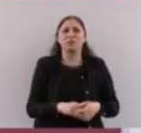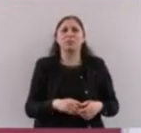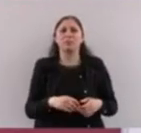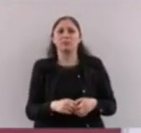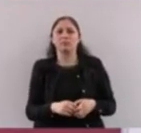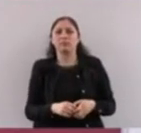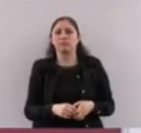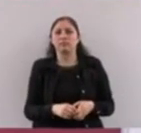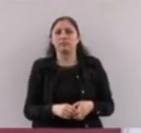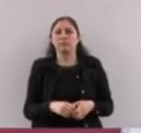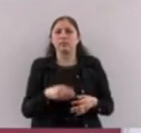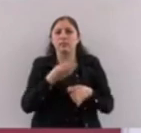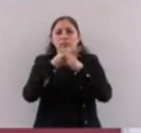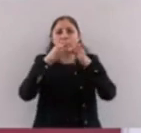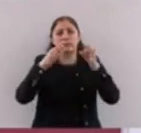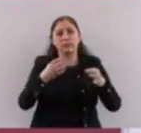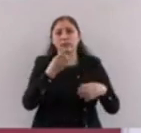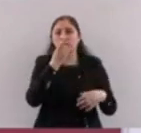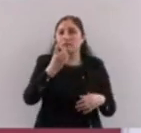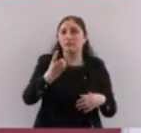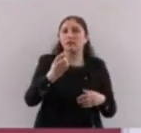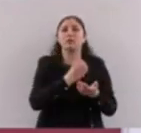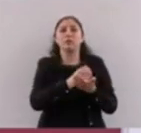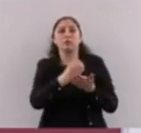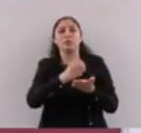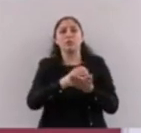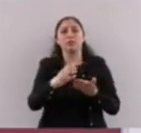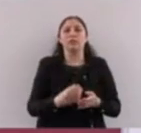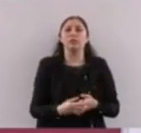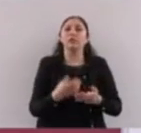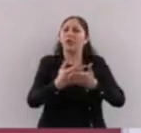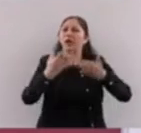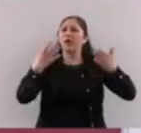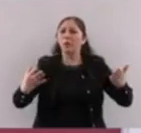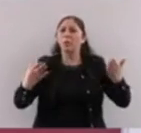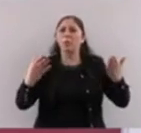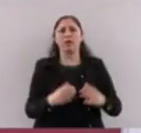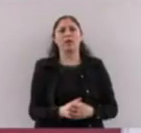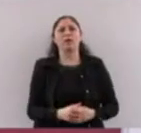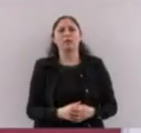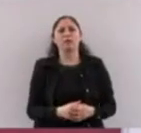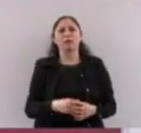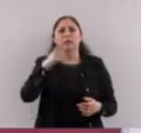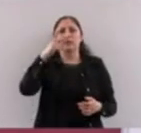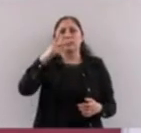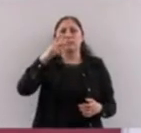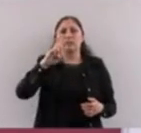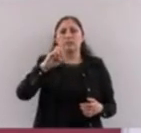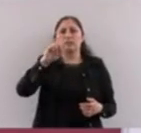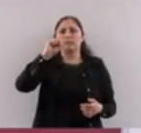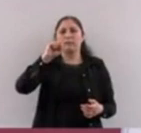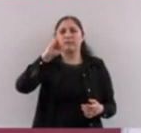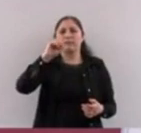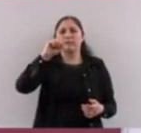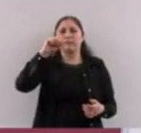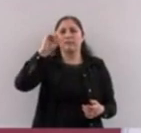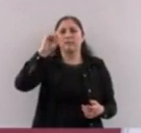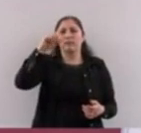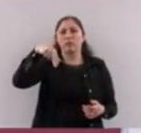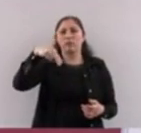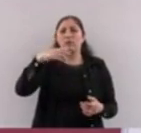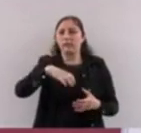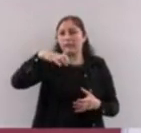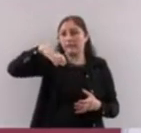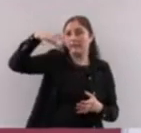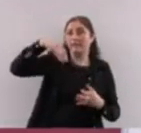Y ahora, como somos muchos y la pensión crece todos los días, el presidente nos pidió que